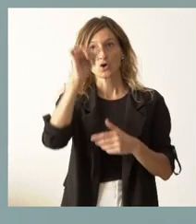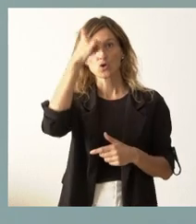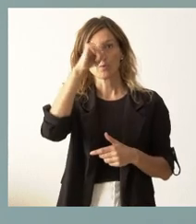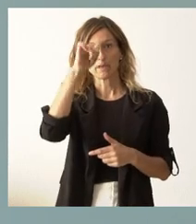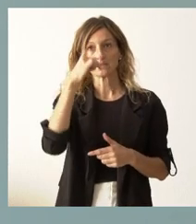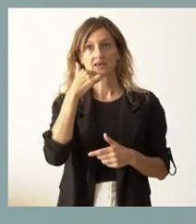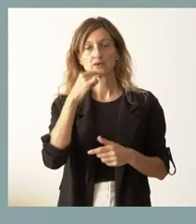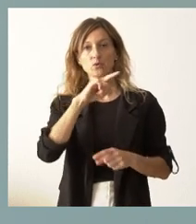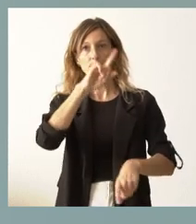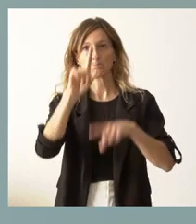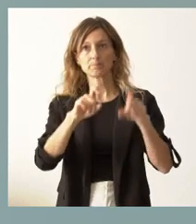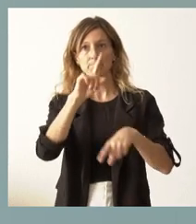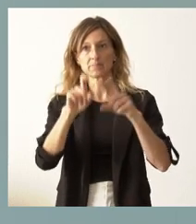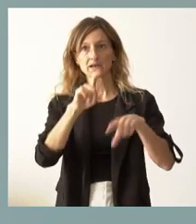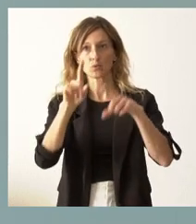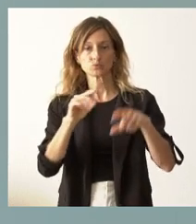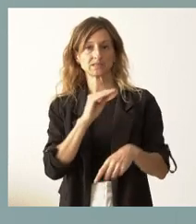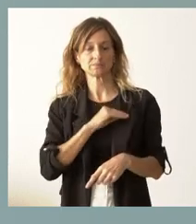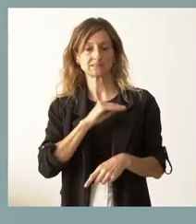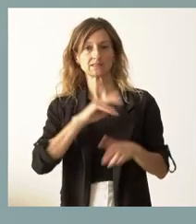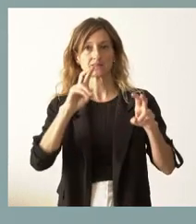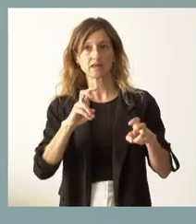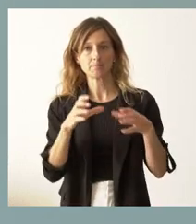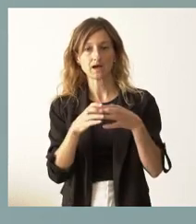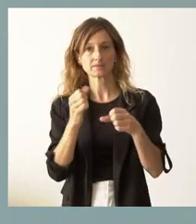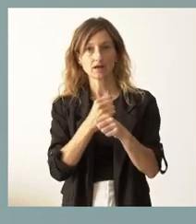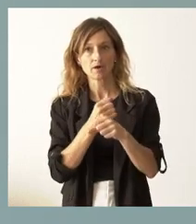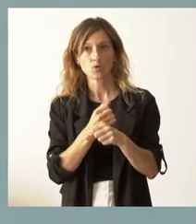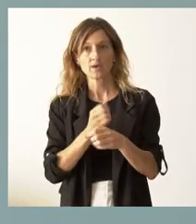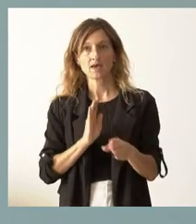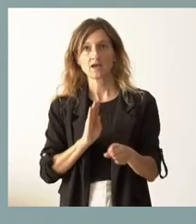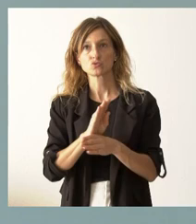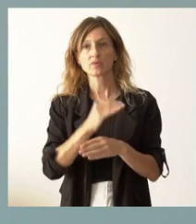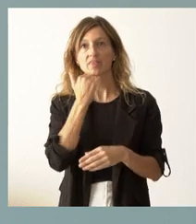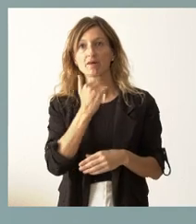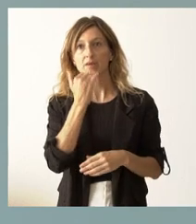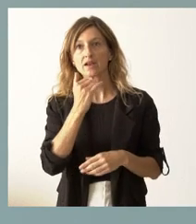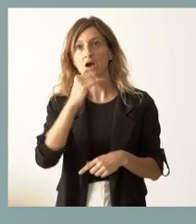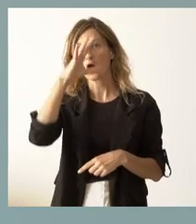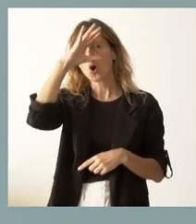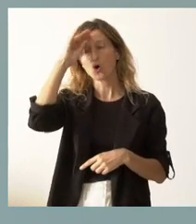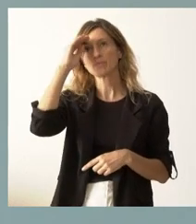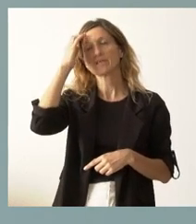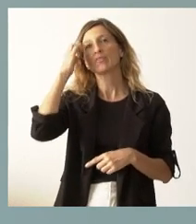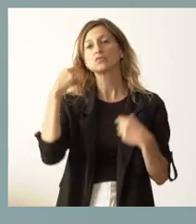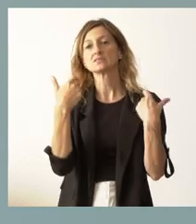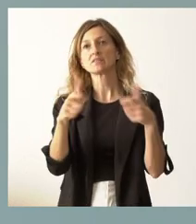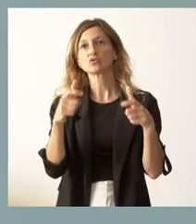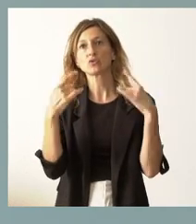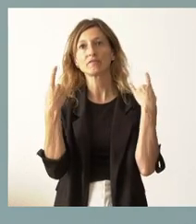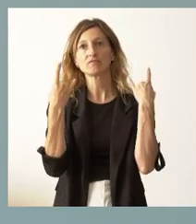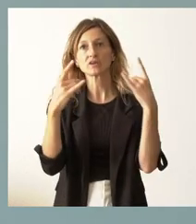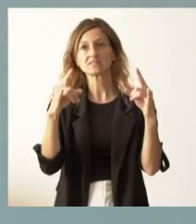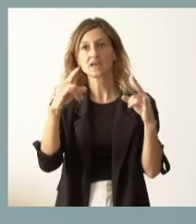bastantes preguntas del operativo y de las ayudas a Zamora, se me olvidó que había una ya fuera del sector forestal, que no he contestado y,